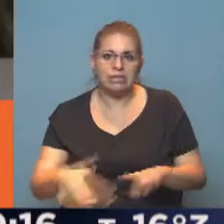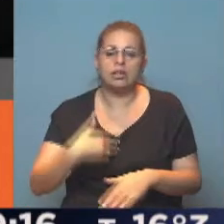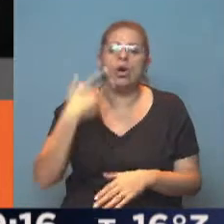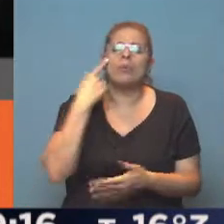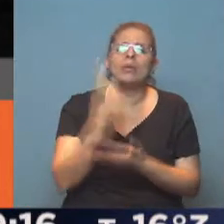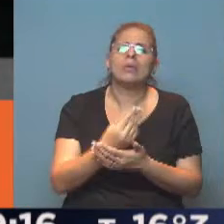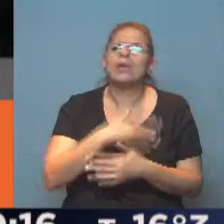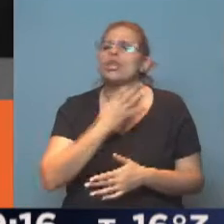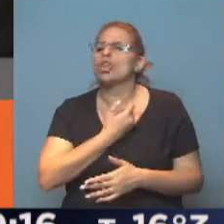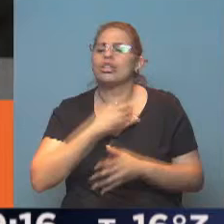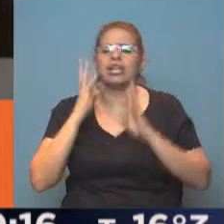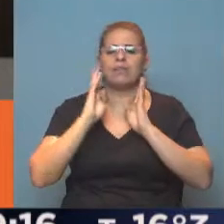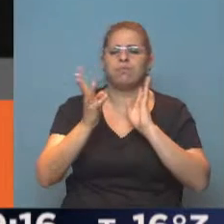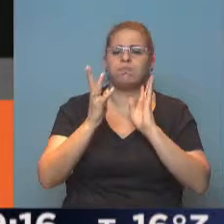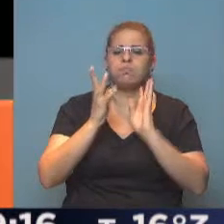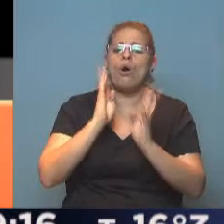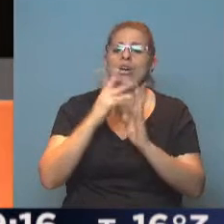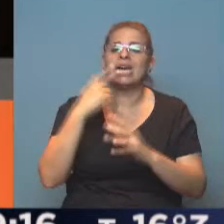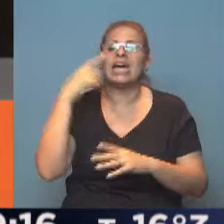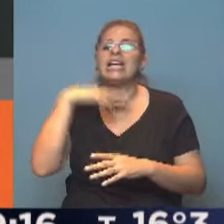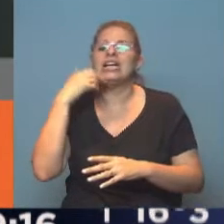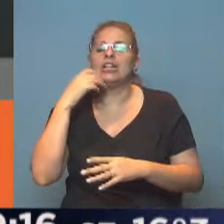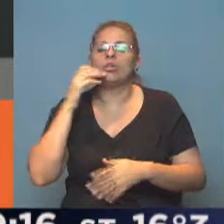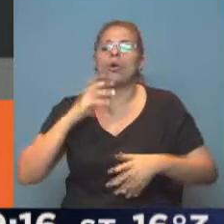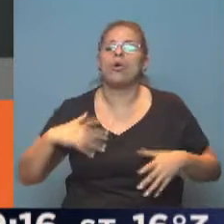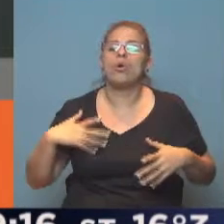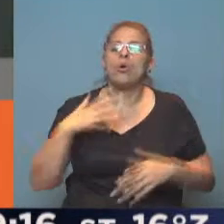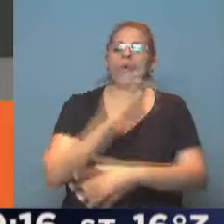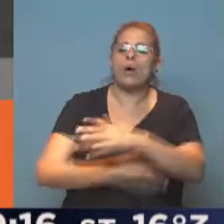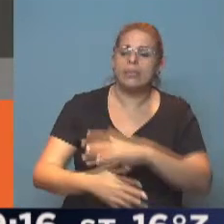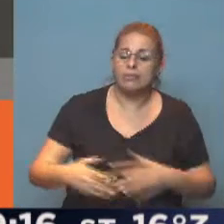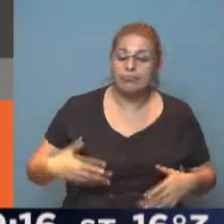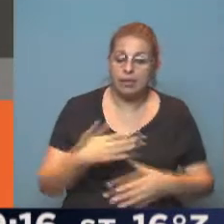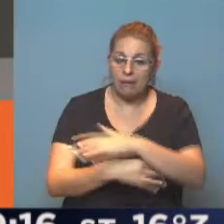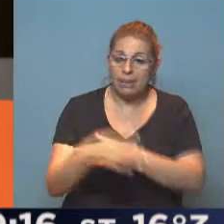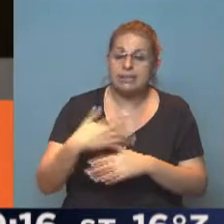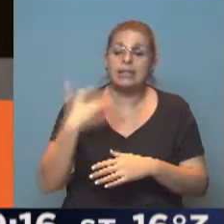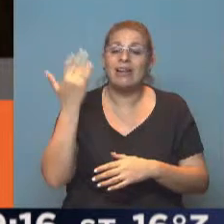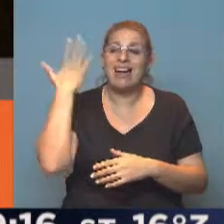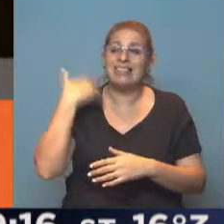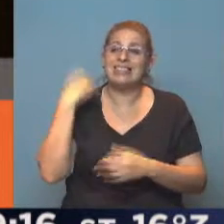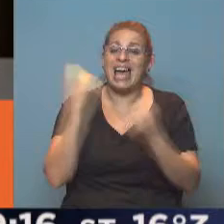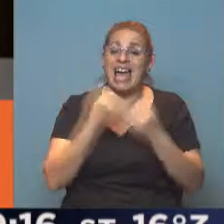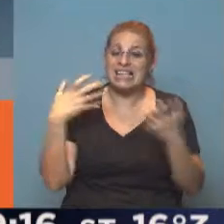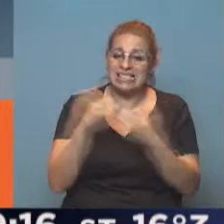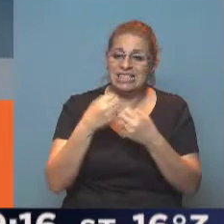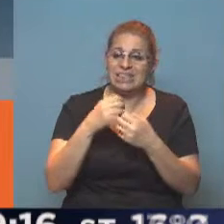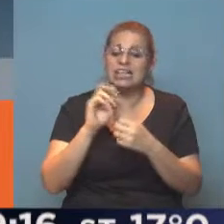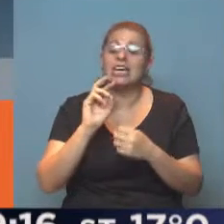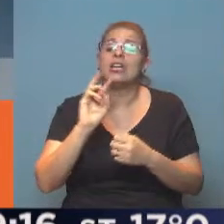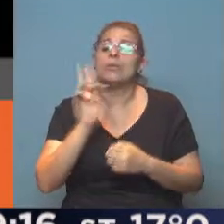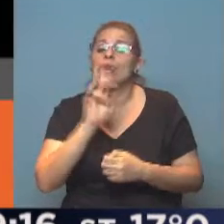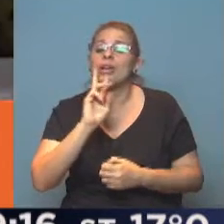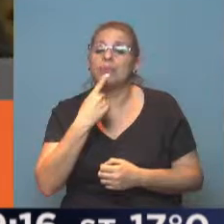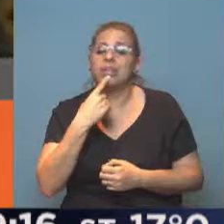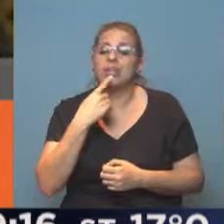de un bosque junto a su hijastro cuadrapléjico después de haber tenido un accidente automovilístico que además la dejó a ella viuda. Vida monótona hasta que